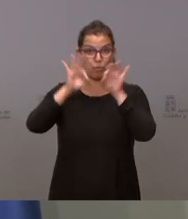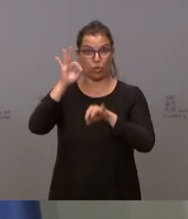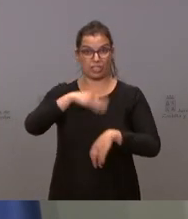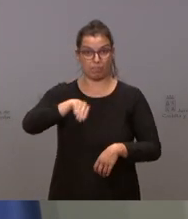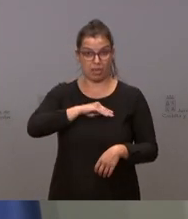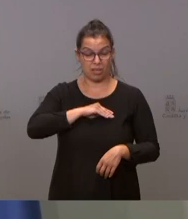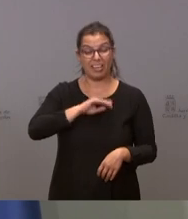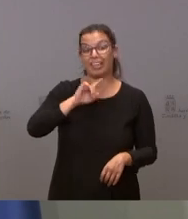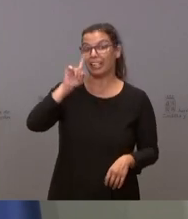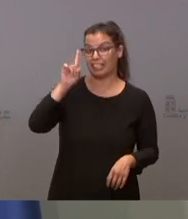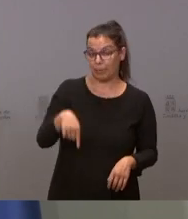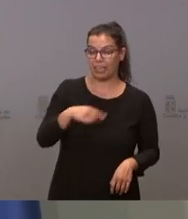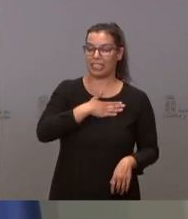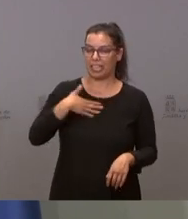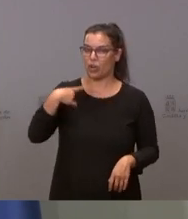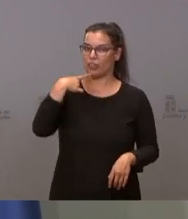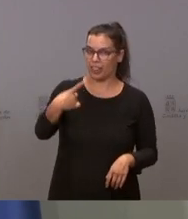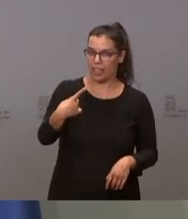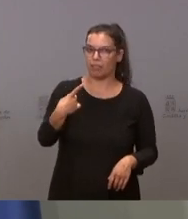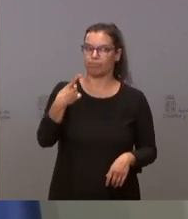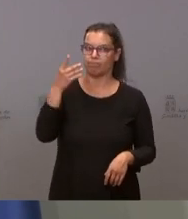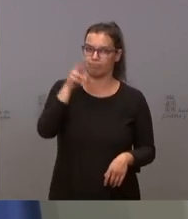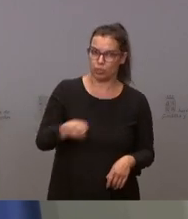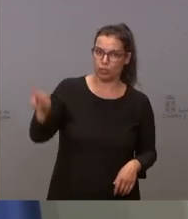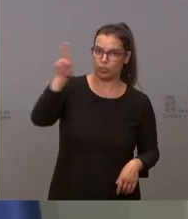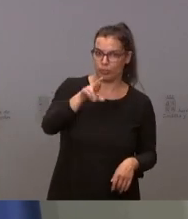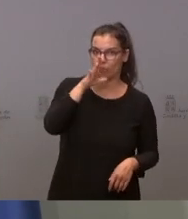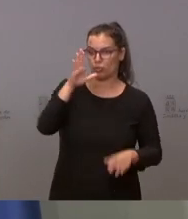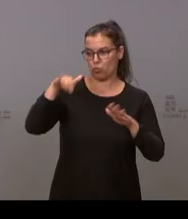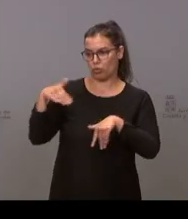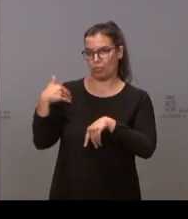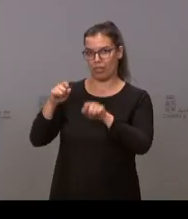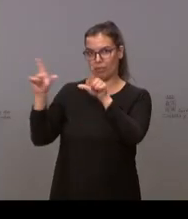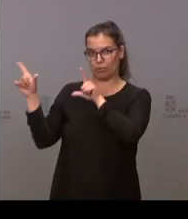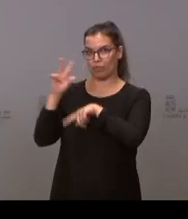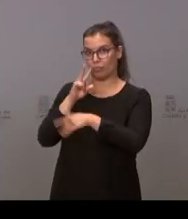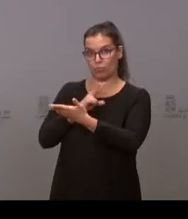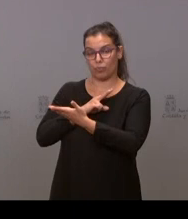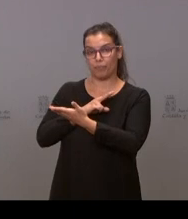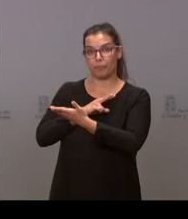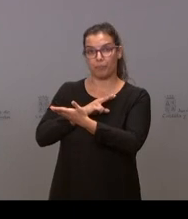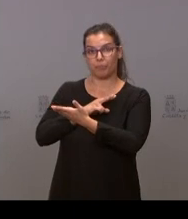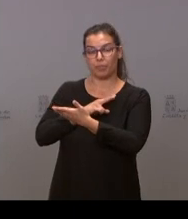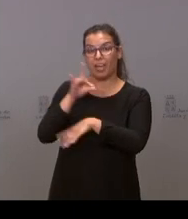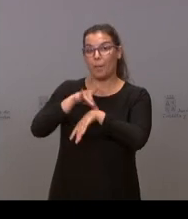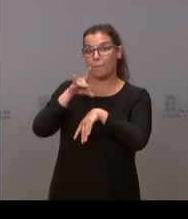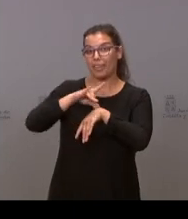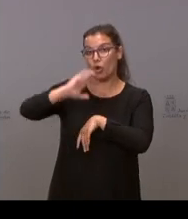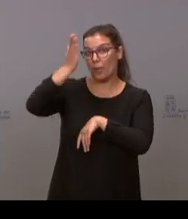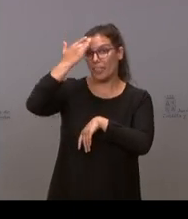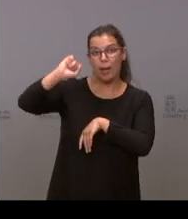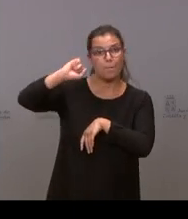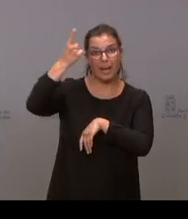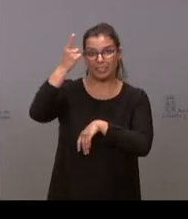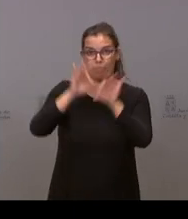también, y esto quiero recalcarlo una vez más y por eso he traído esta última diapositiva, la comunidad con más médicos de atención primaria por cada mil